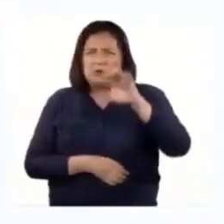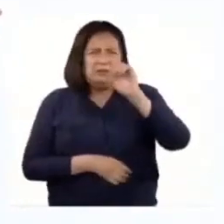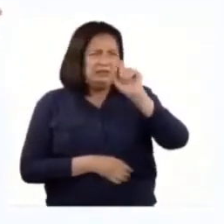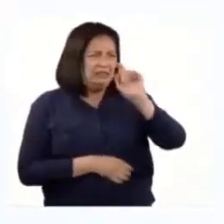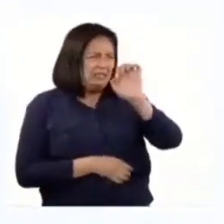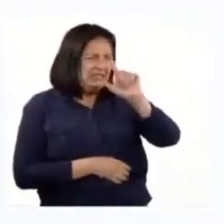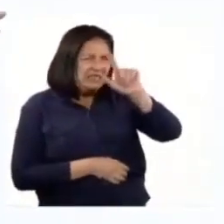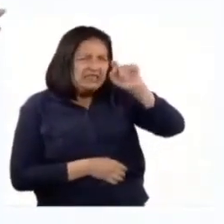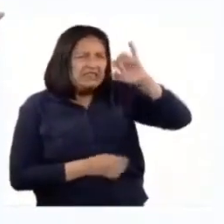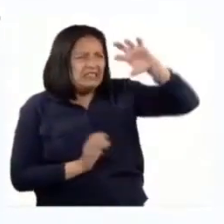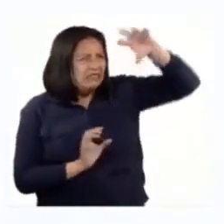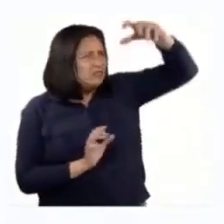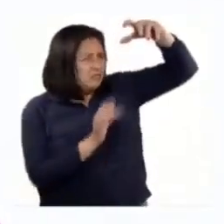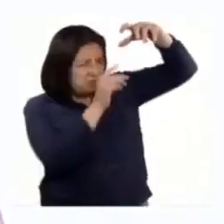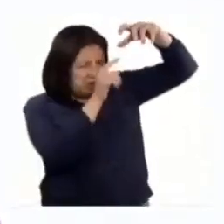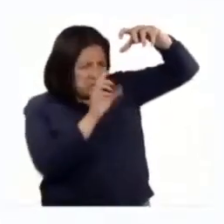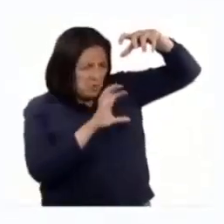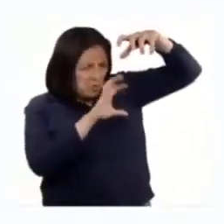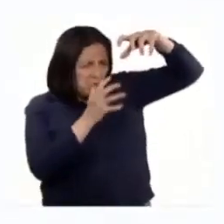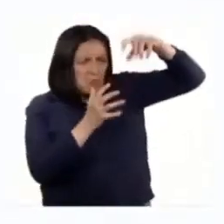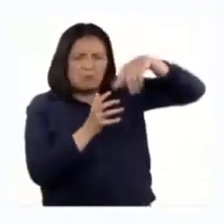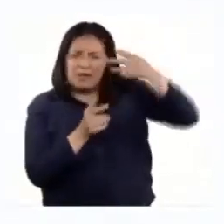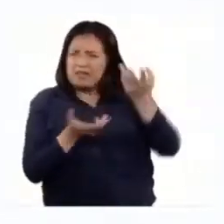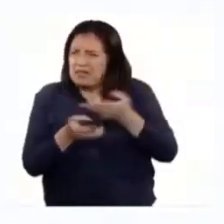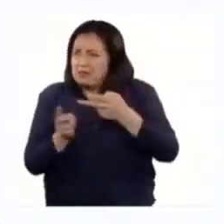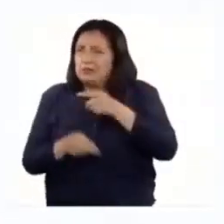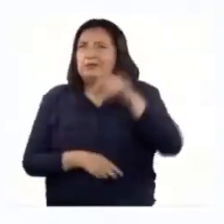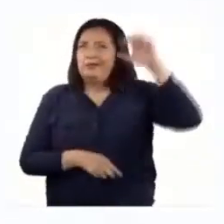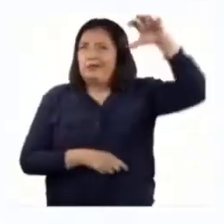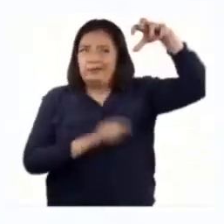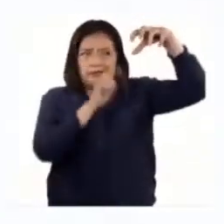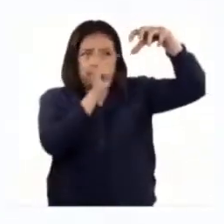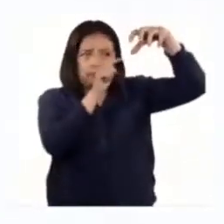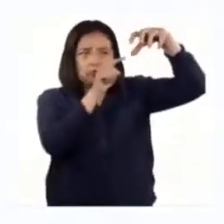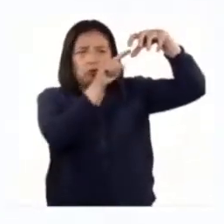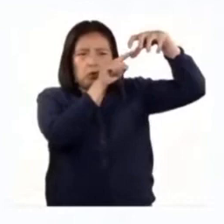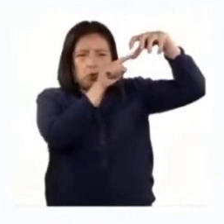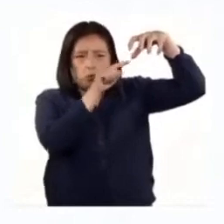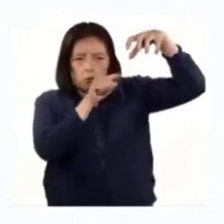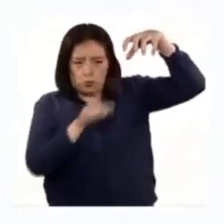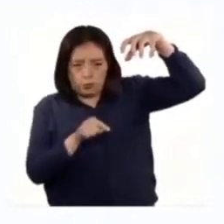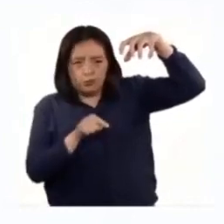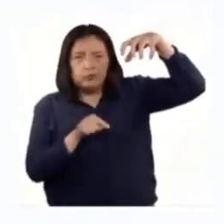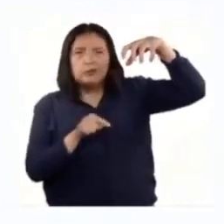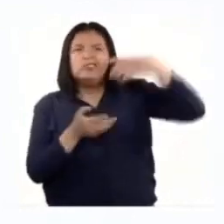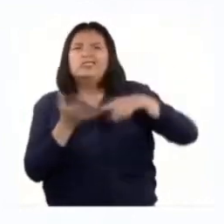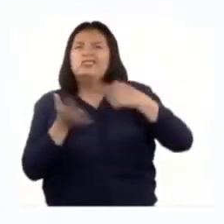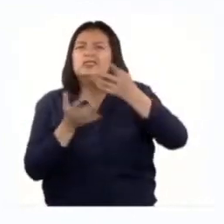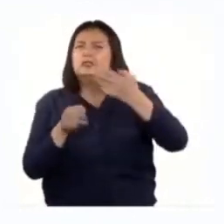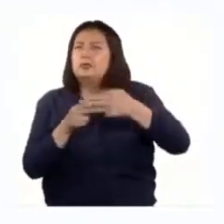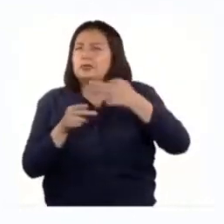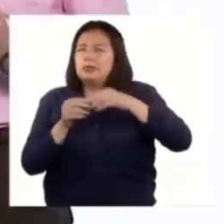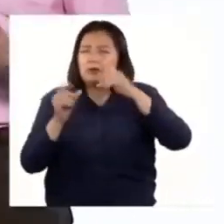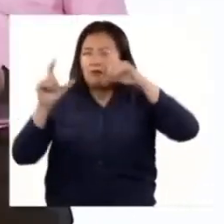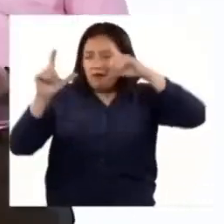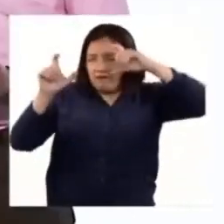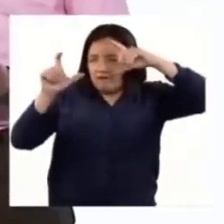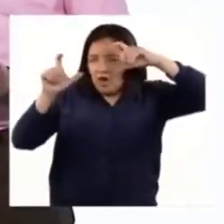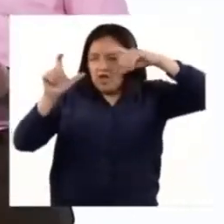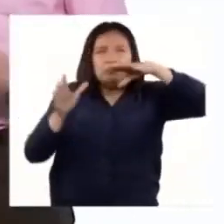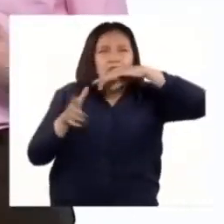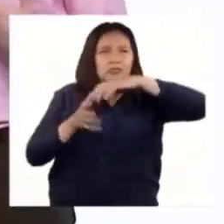conservar a los animales y sus hábitats? B. los satélites envían a la Tierra las llamadas imágenes